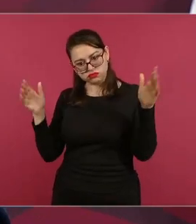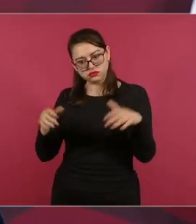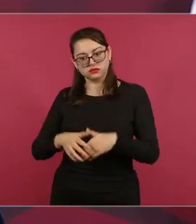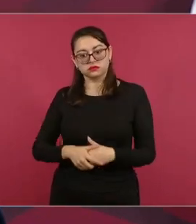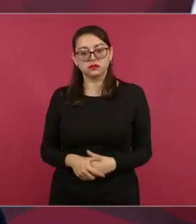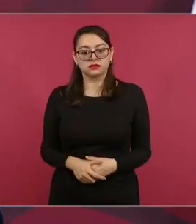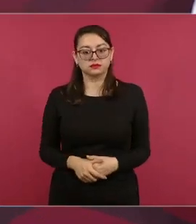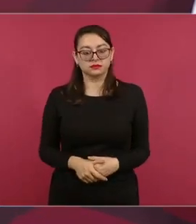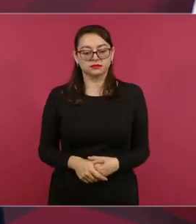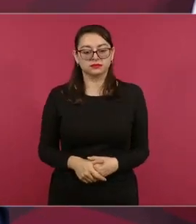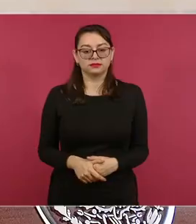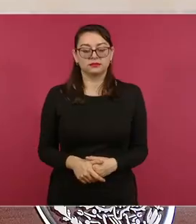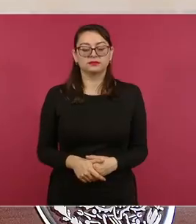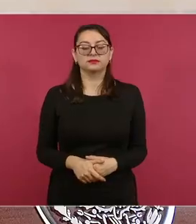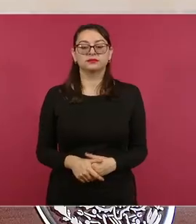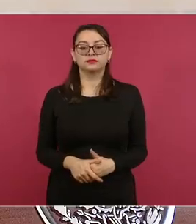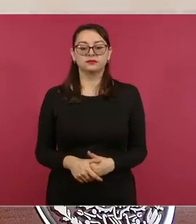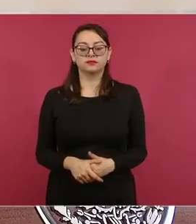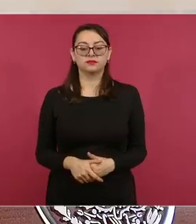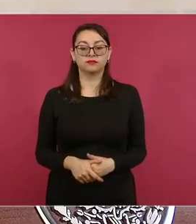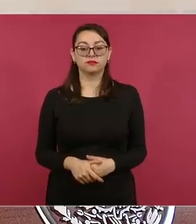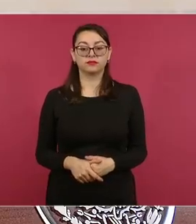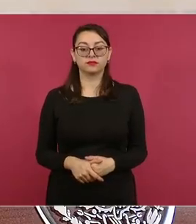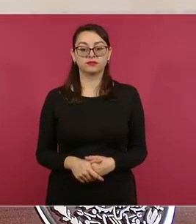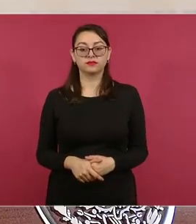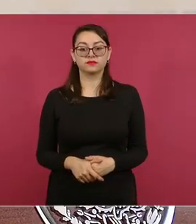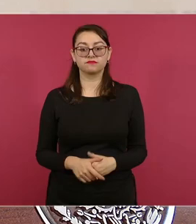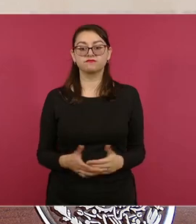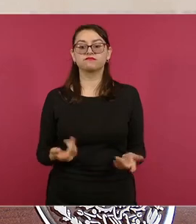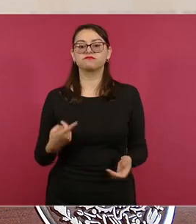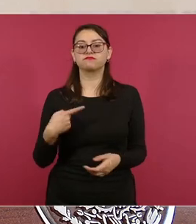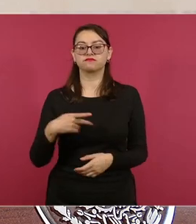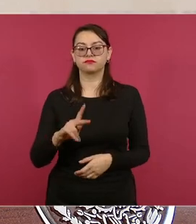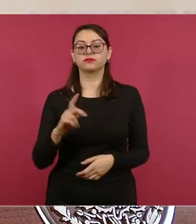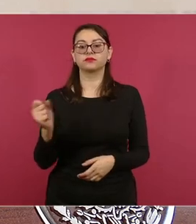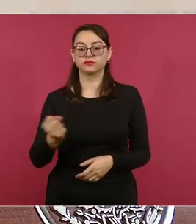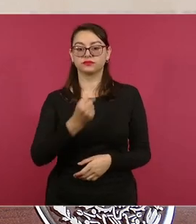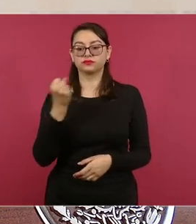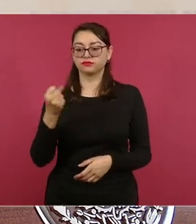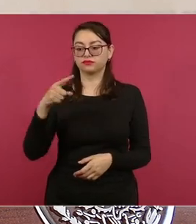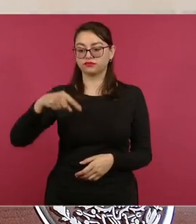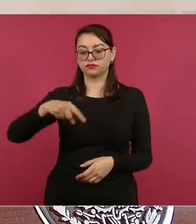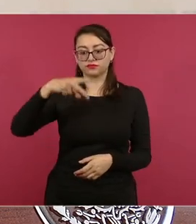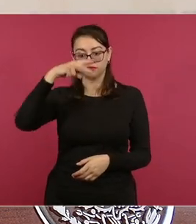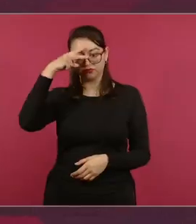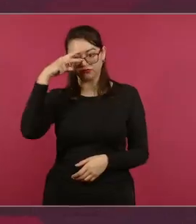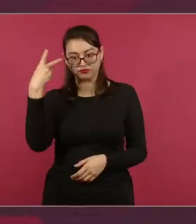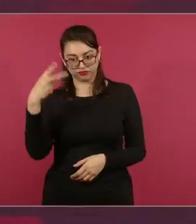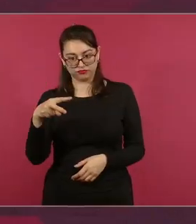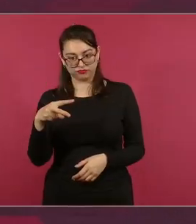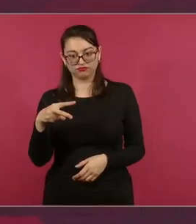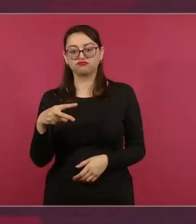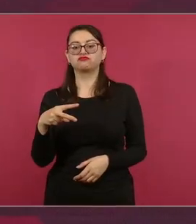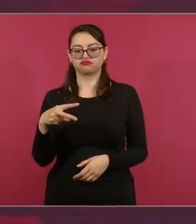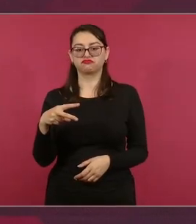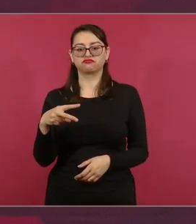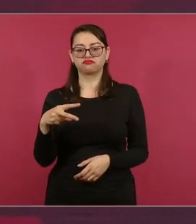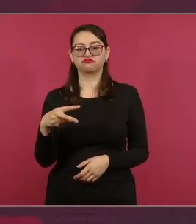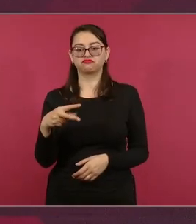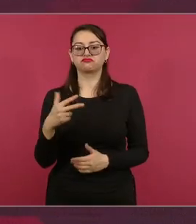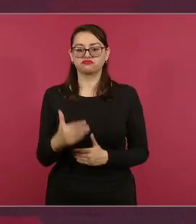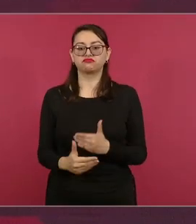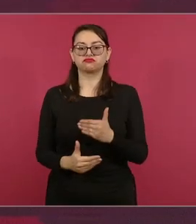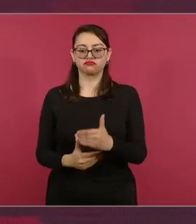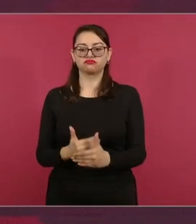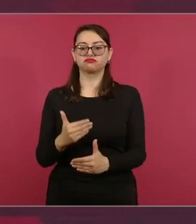afortunadamente en nuestro país se va avanzando, vamos transformando